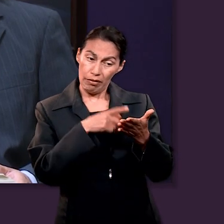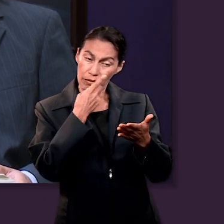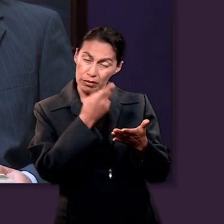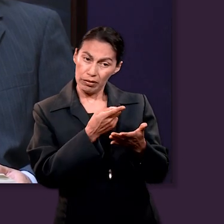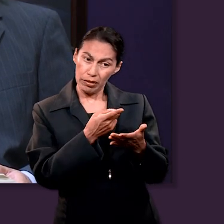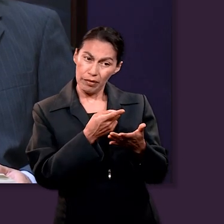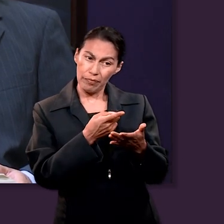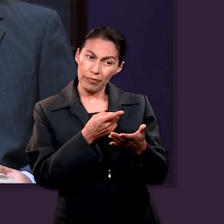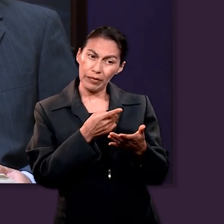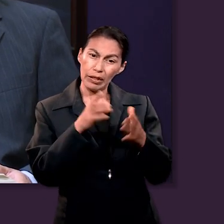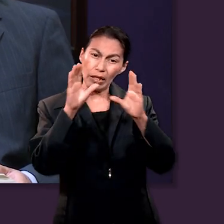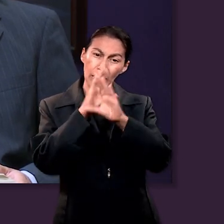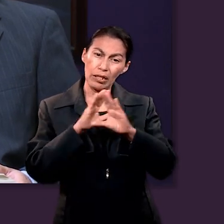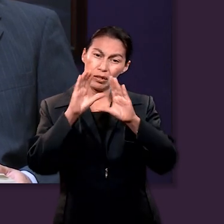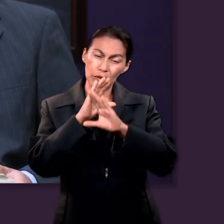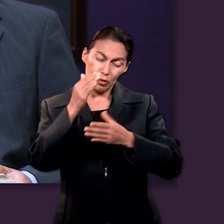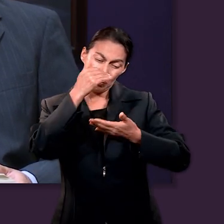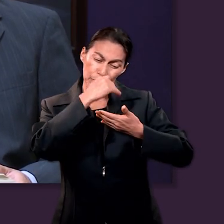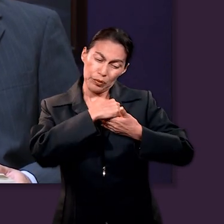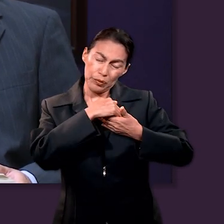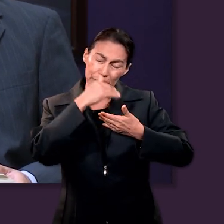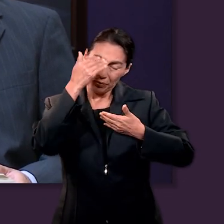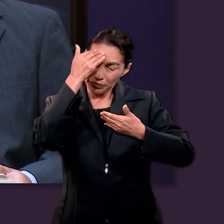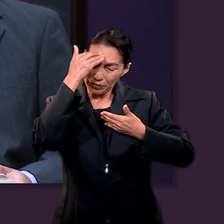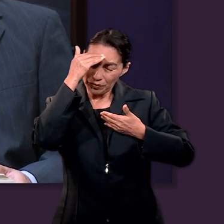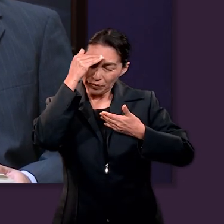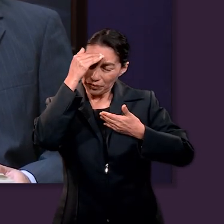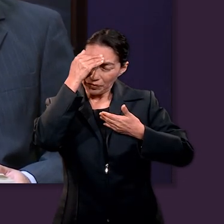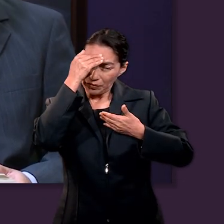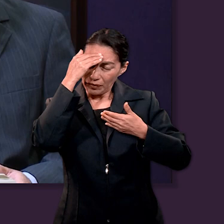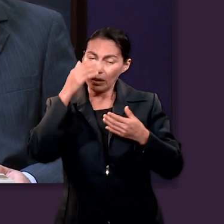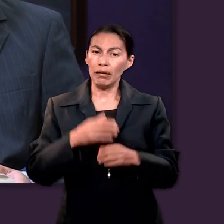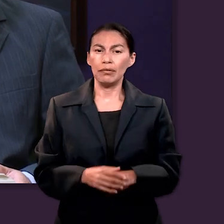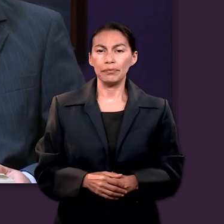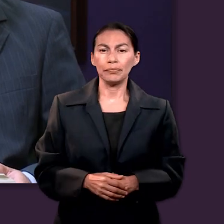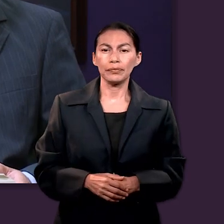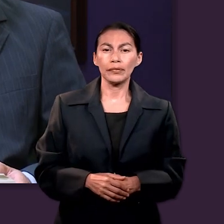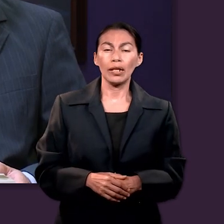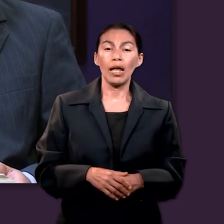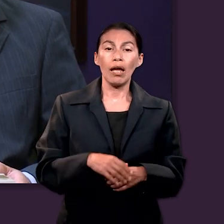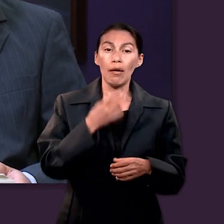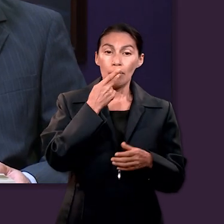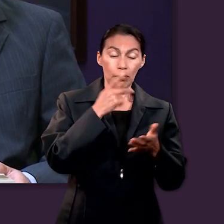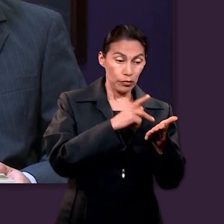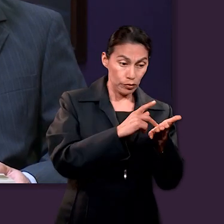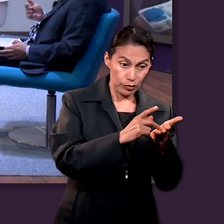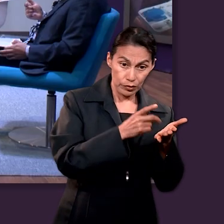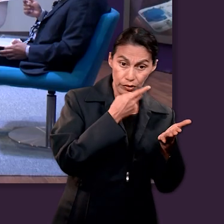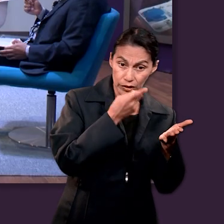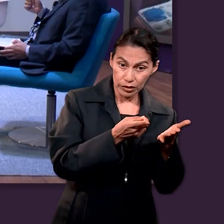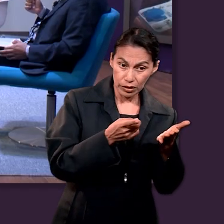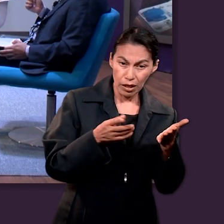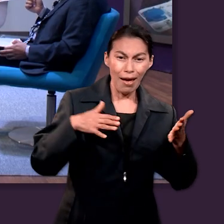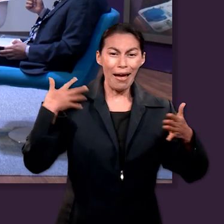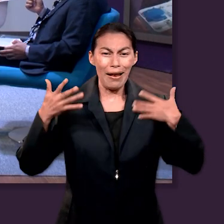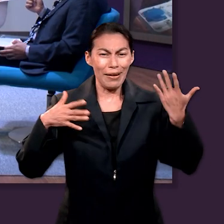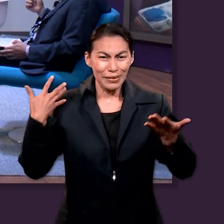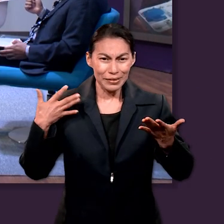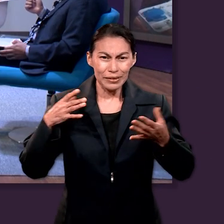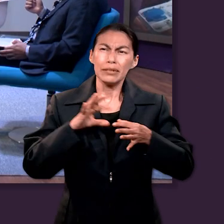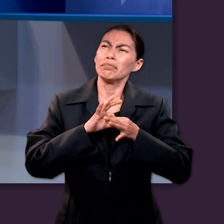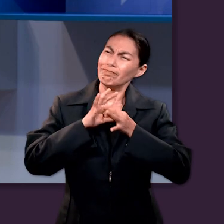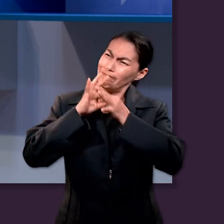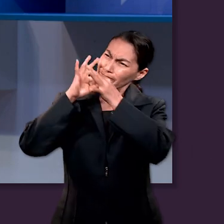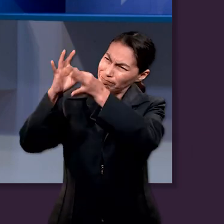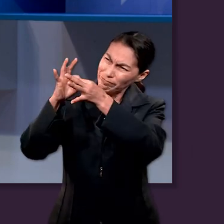una canción en el corazón. Así menciona, ¿no? Y el texto de Pablo dice también, regocijaos en el